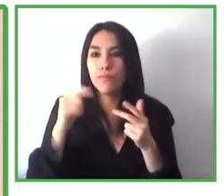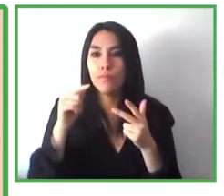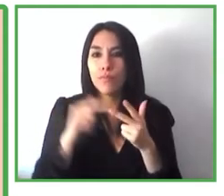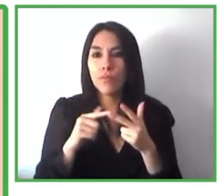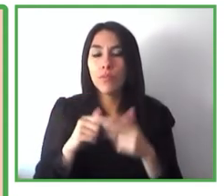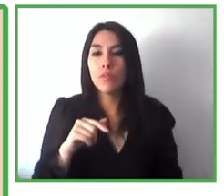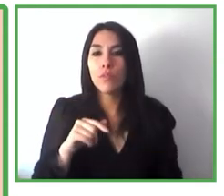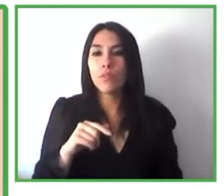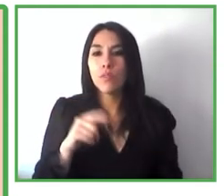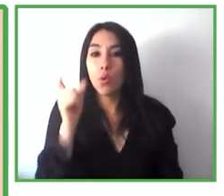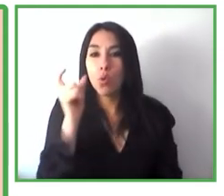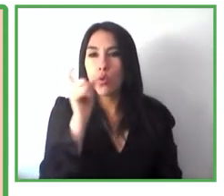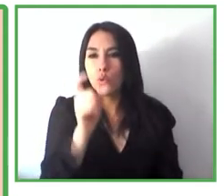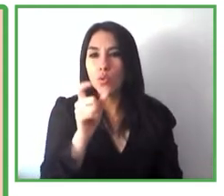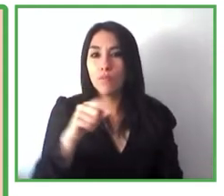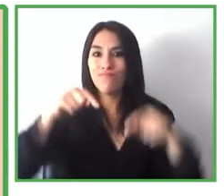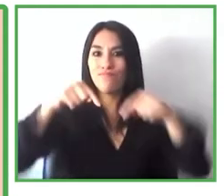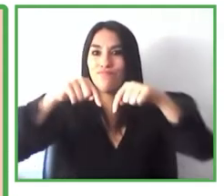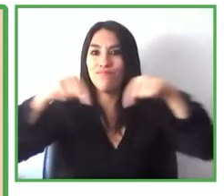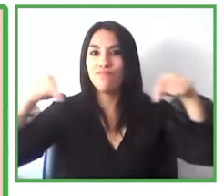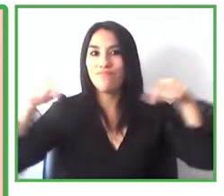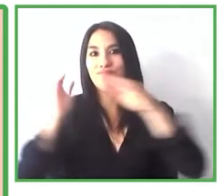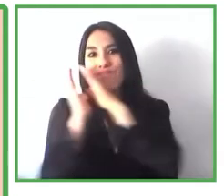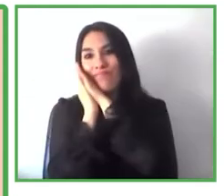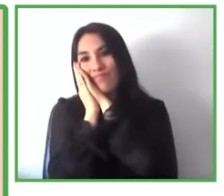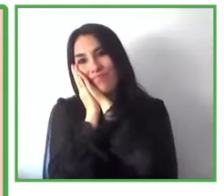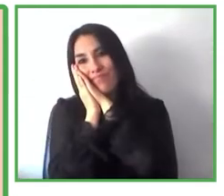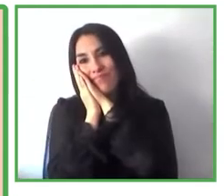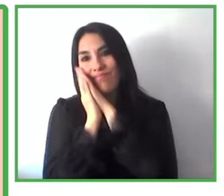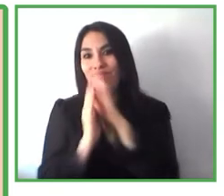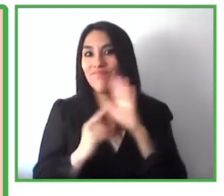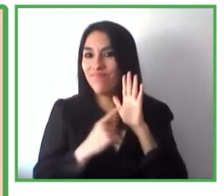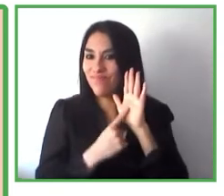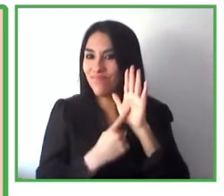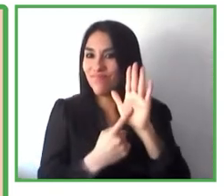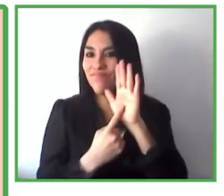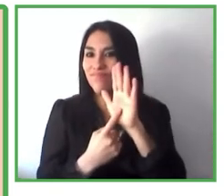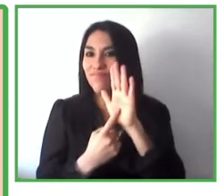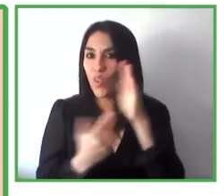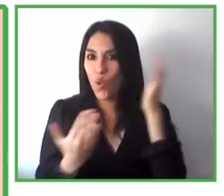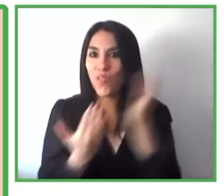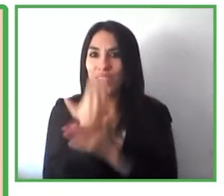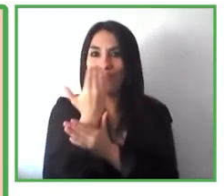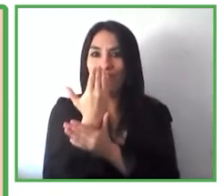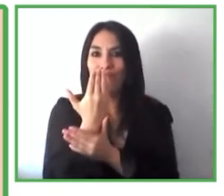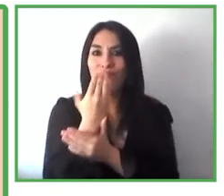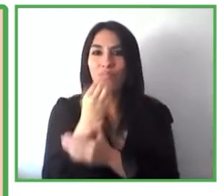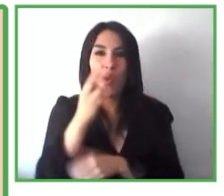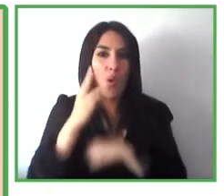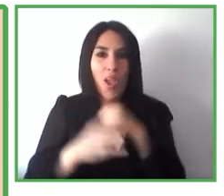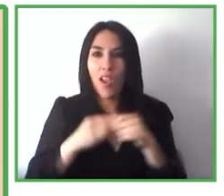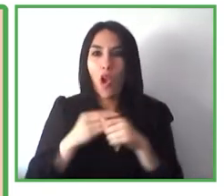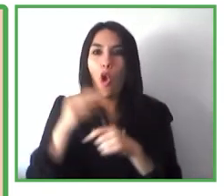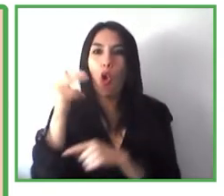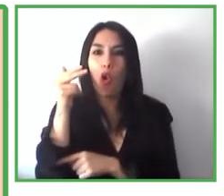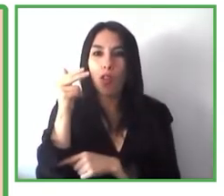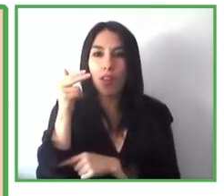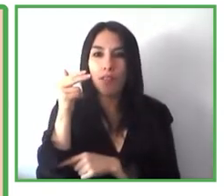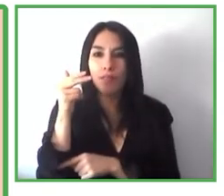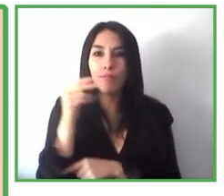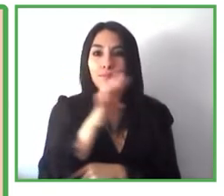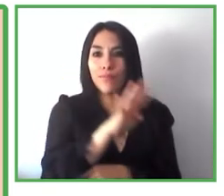vamos a mostrar en la nueva edición de Interior Hotel que se va a celebrar del 24 al 26 de noviembre este año y estáis todos invitados